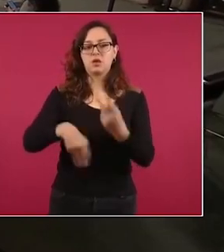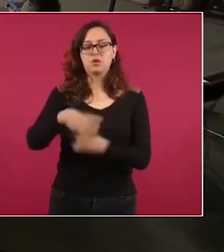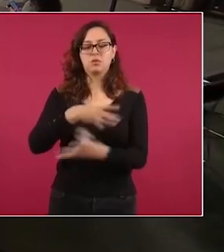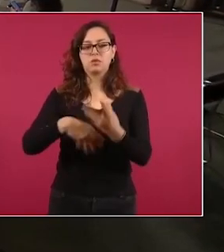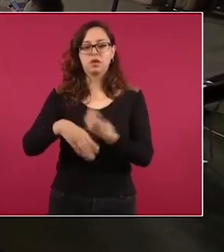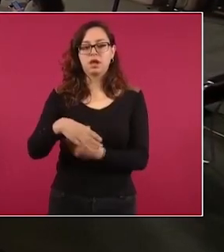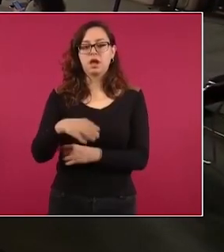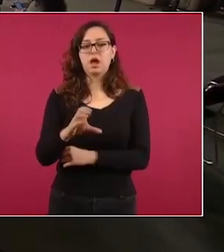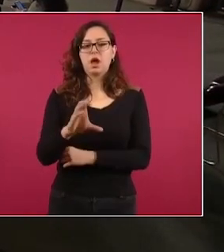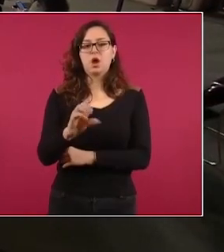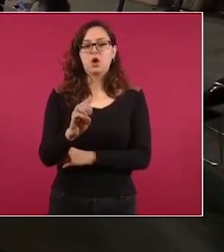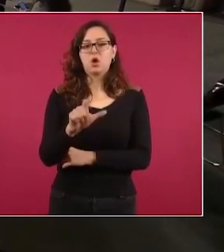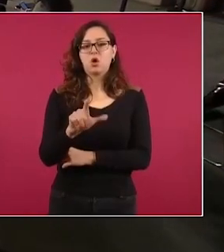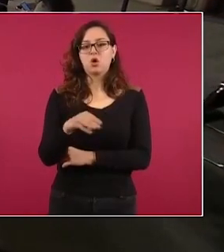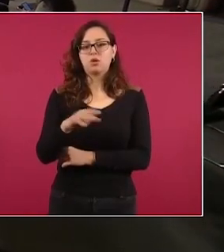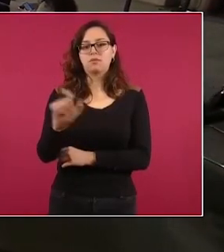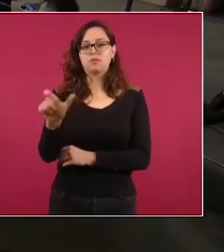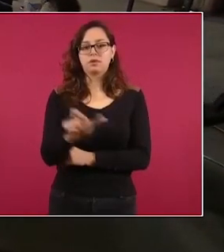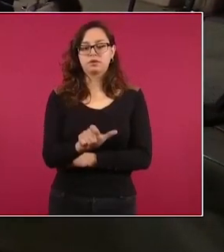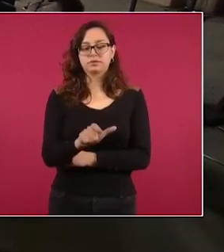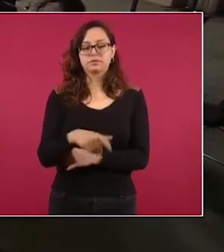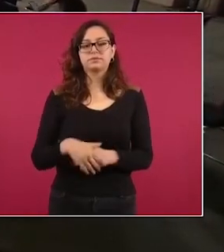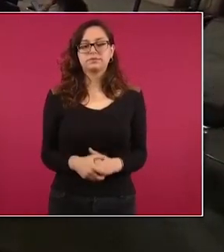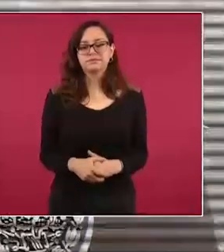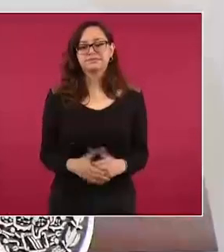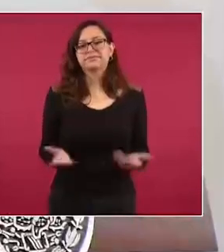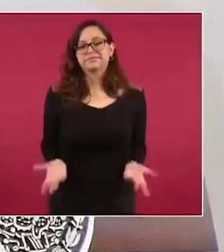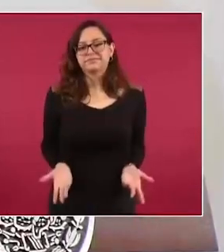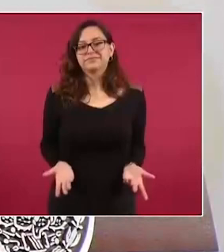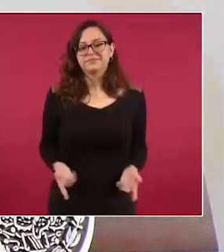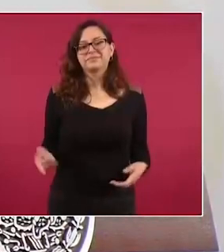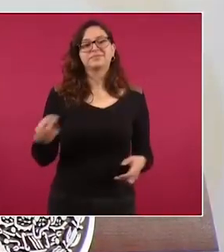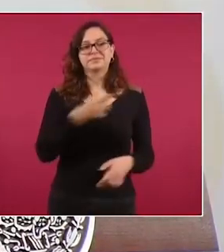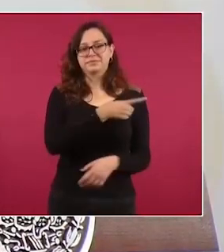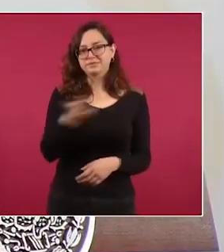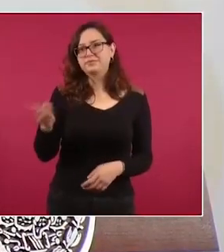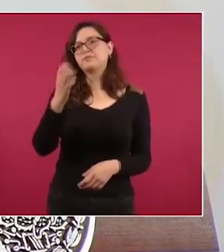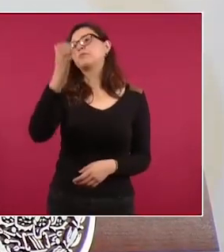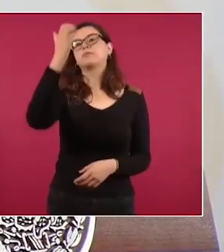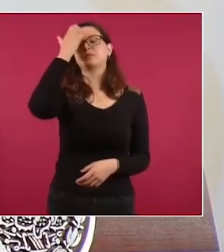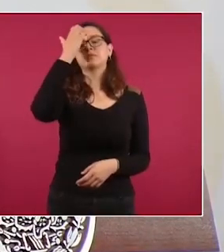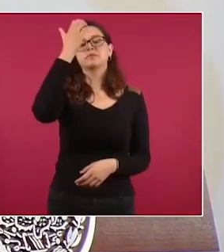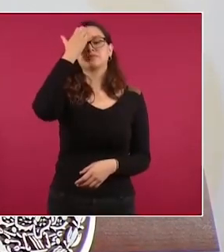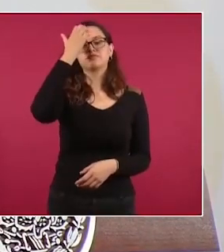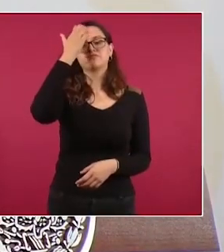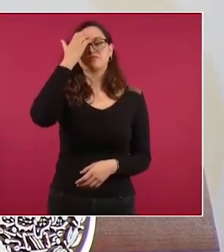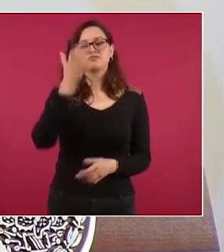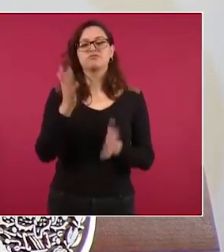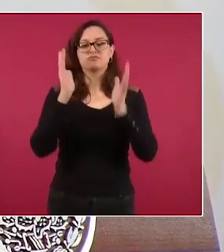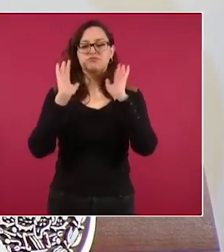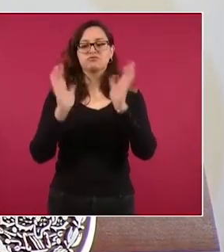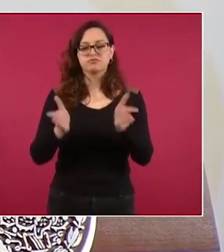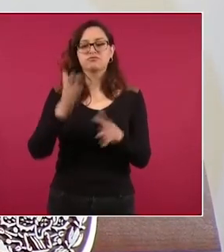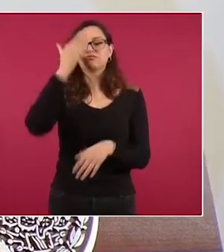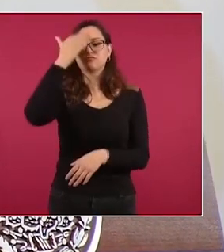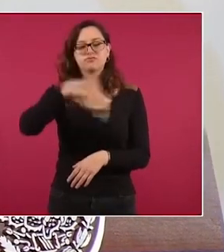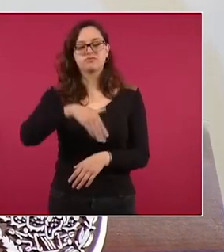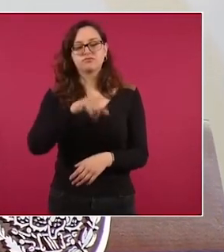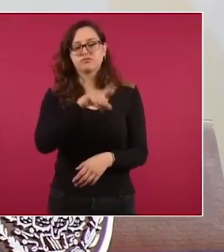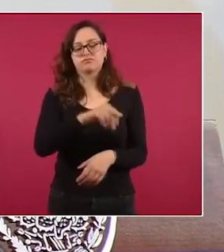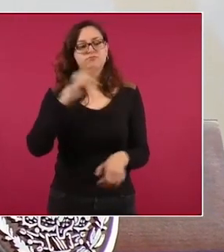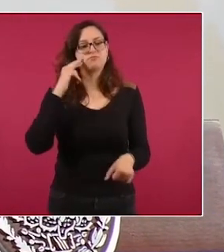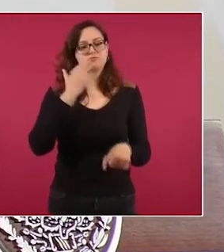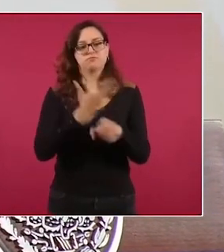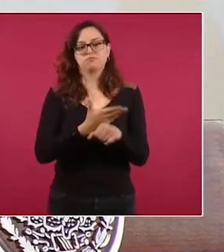y ya pues se conoce porque ha estado aquí con nosotros en todo lo que tiene que ver con el SAT de